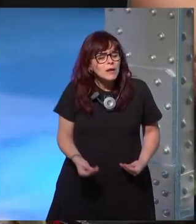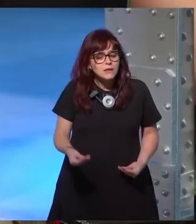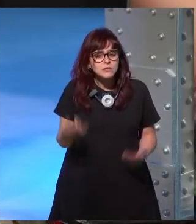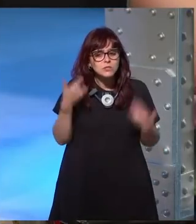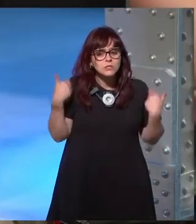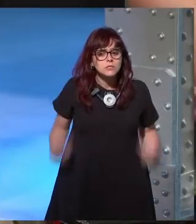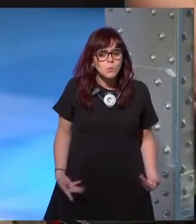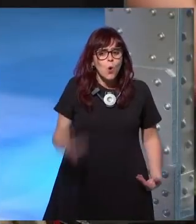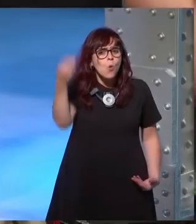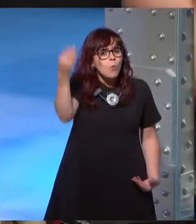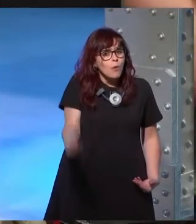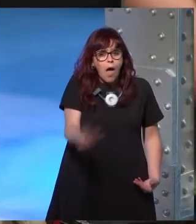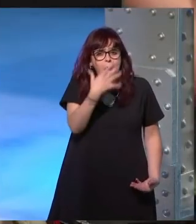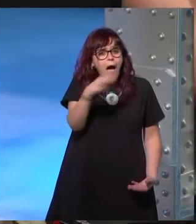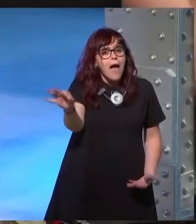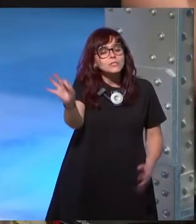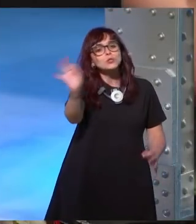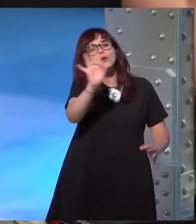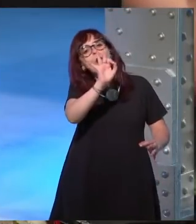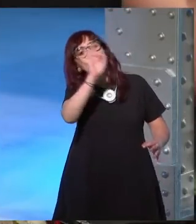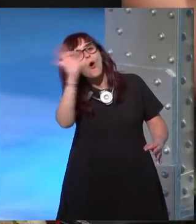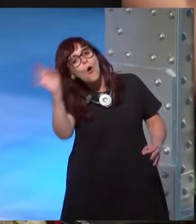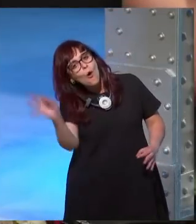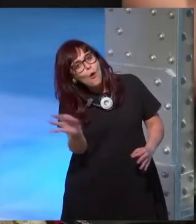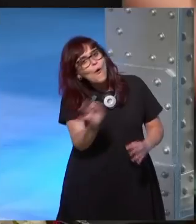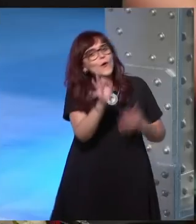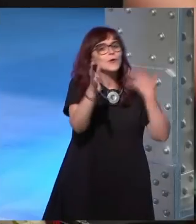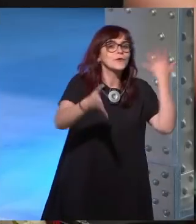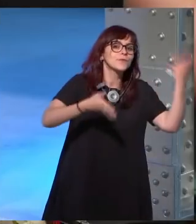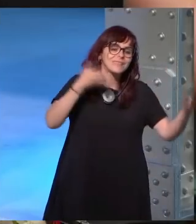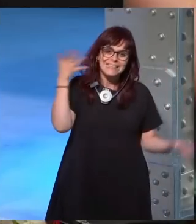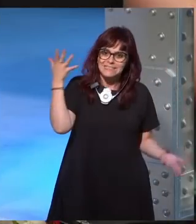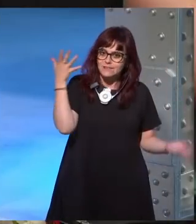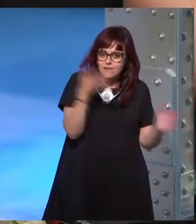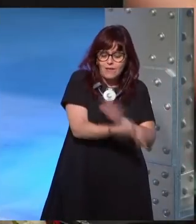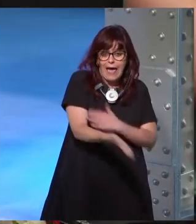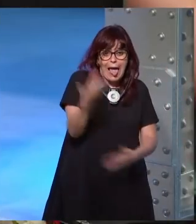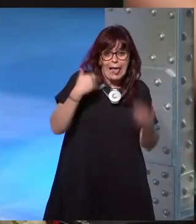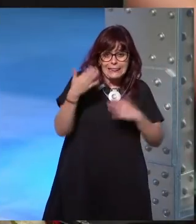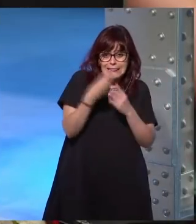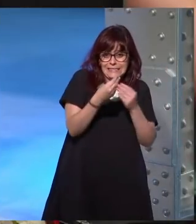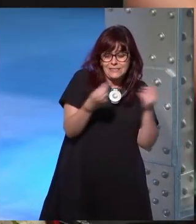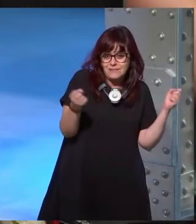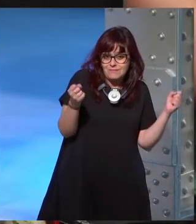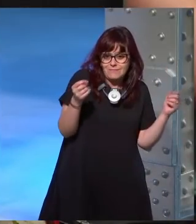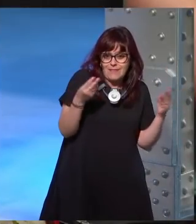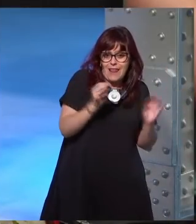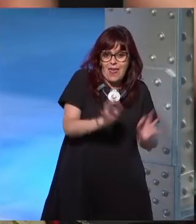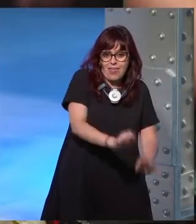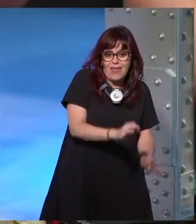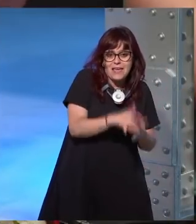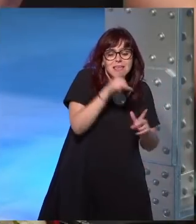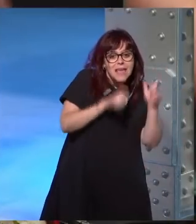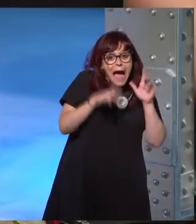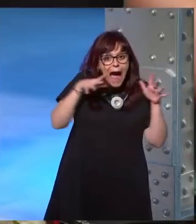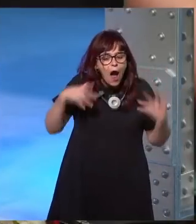mostras? buenas? o o había una sed muy grande de perspectivas femeninas o de